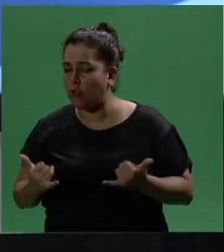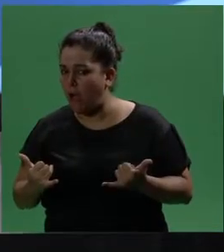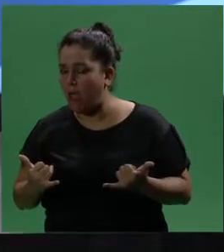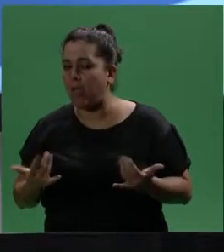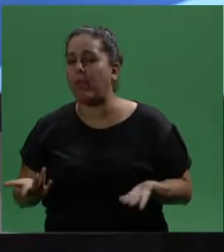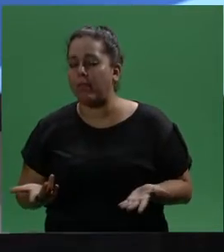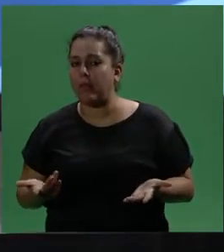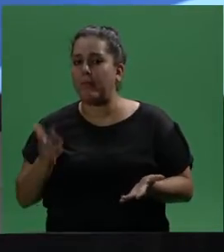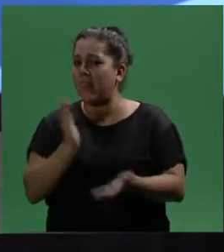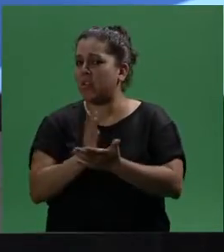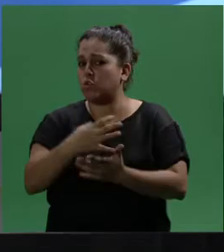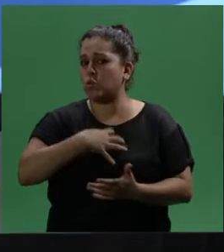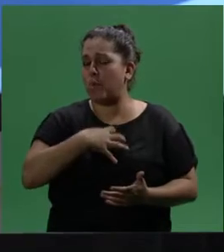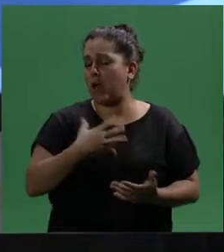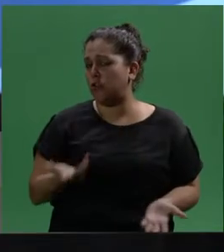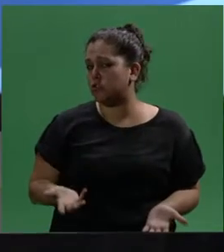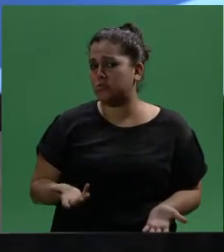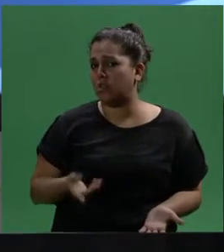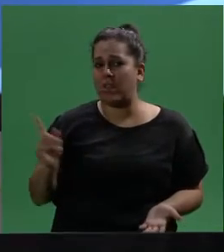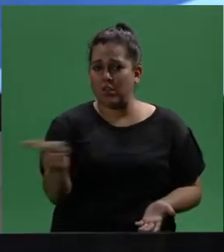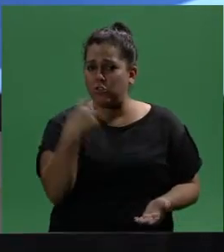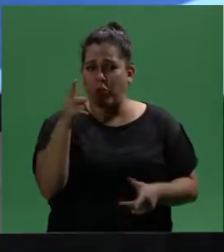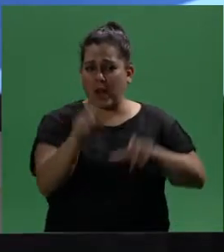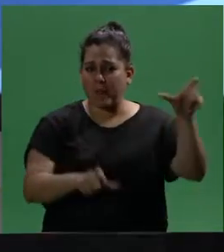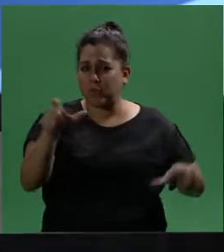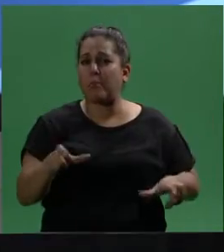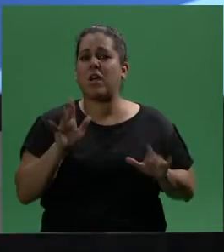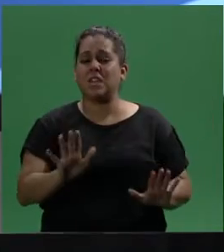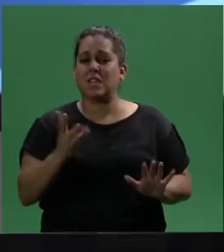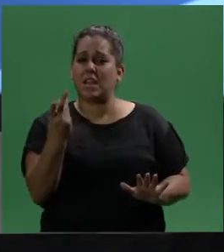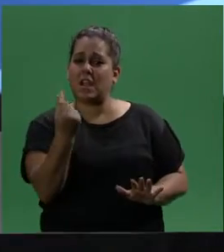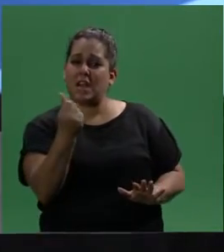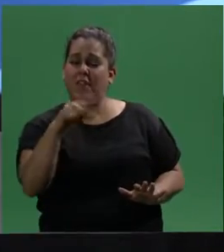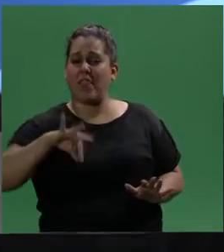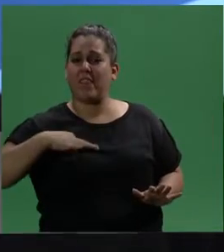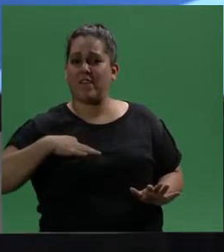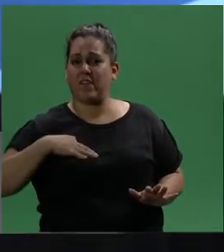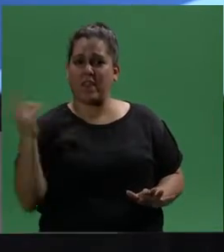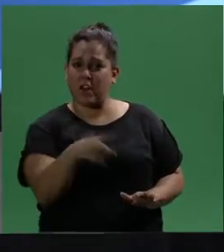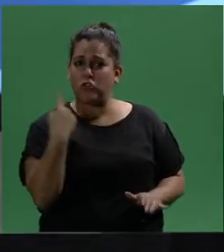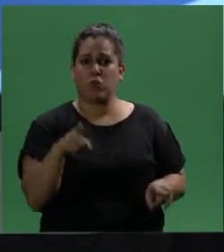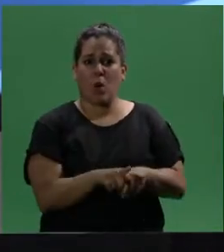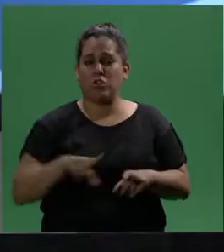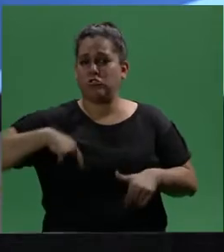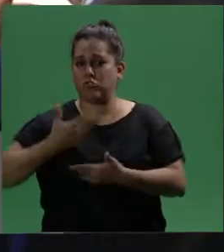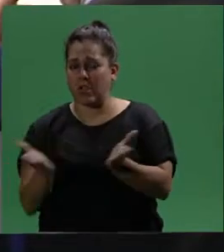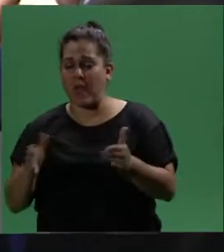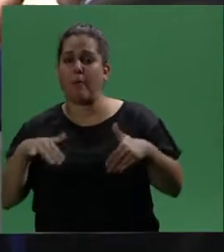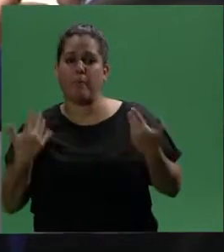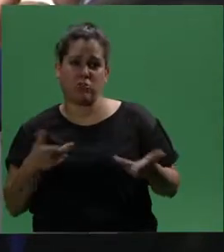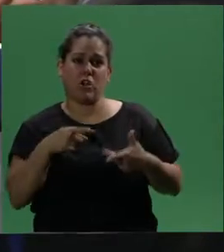en la realización de los derechos humanos de todas las personas, porque eso hace a la calidad de vida de nosotros como sociedad.